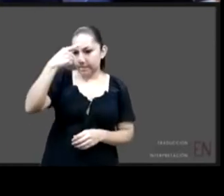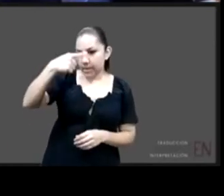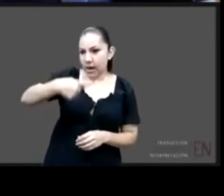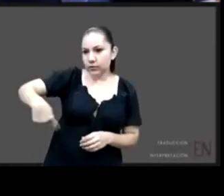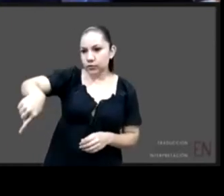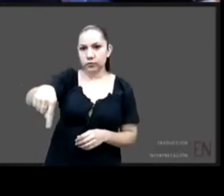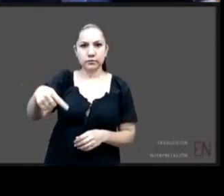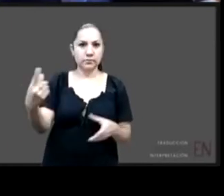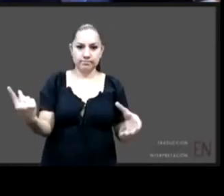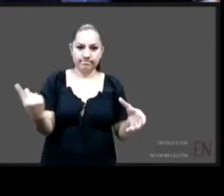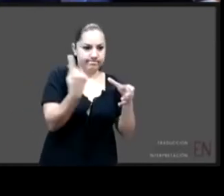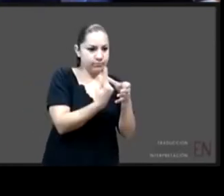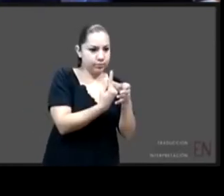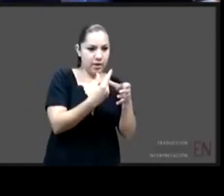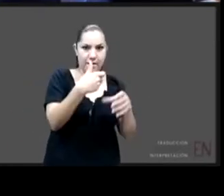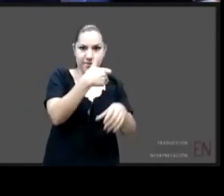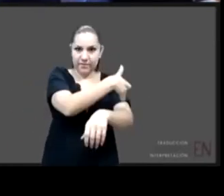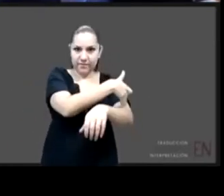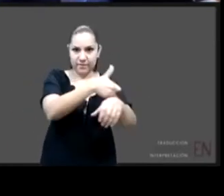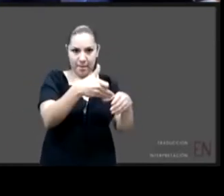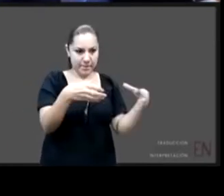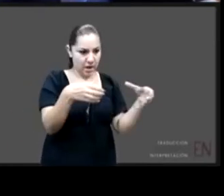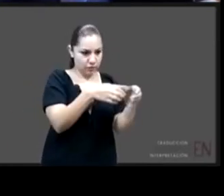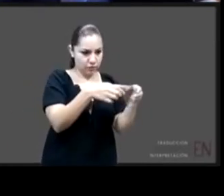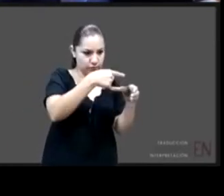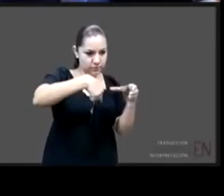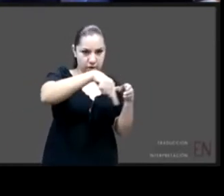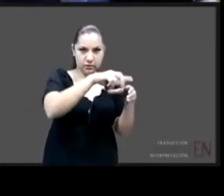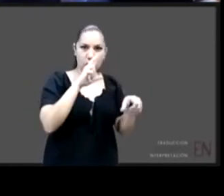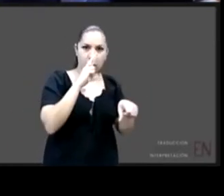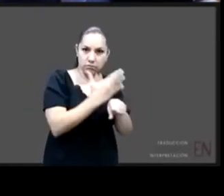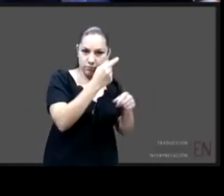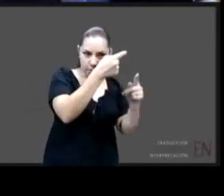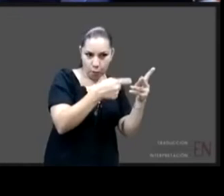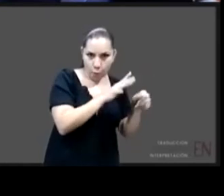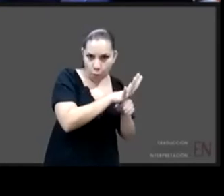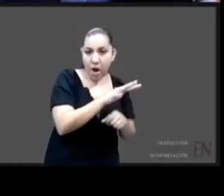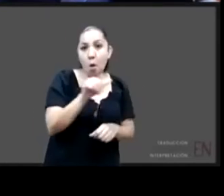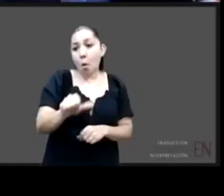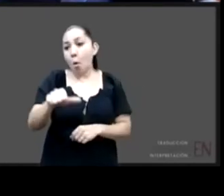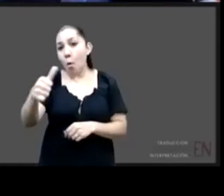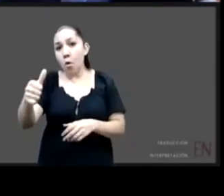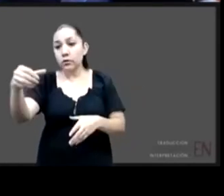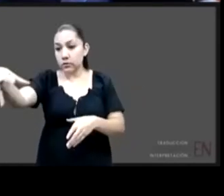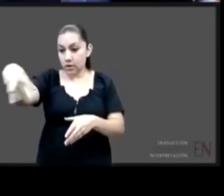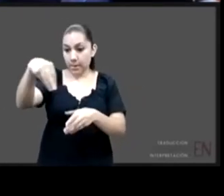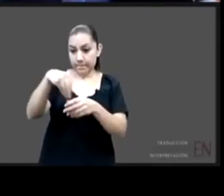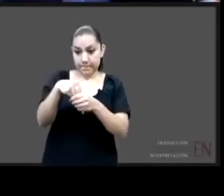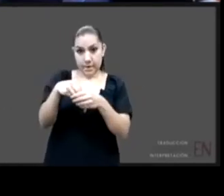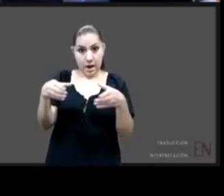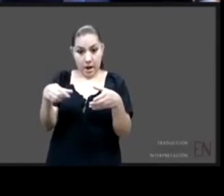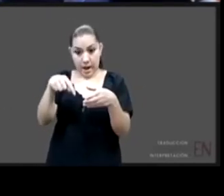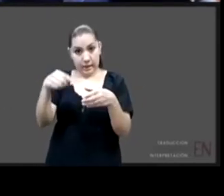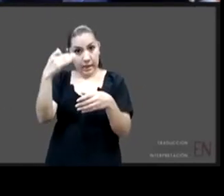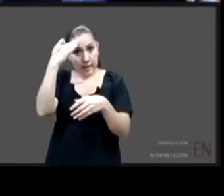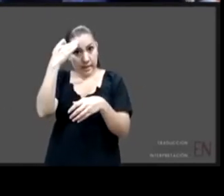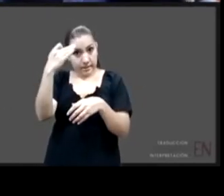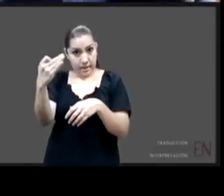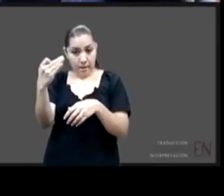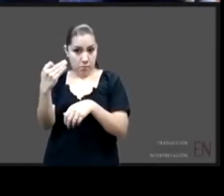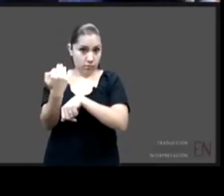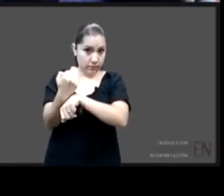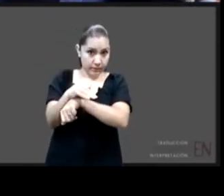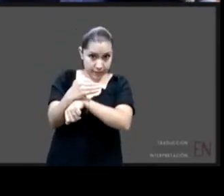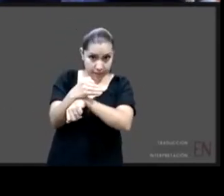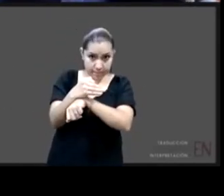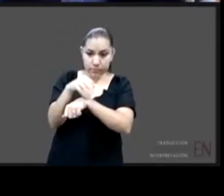derecho a cuidados alternativos de carácter temporal, de las medidas de protección especial que hay que tener cuando un niño,